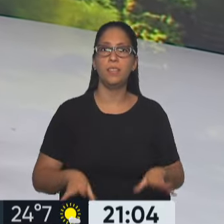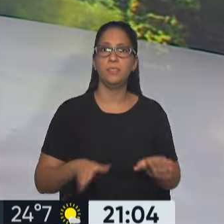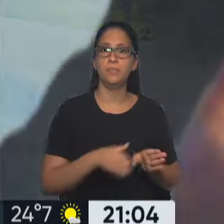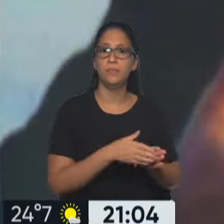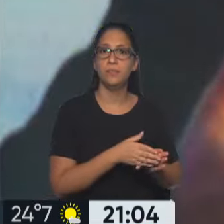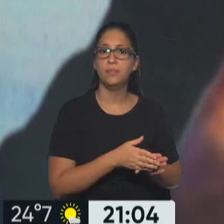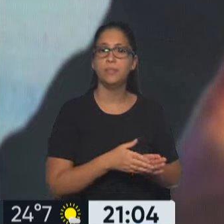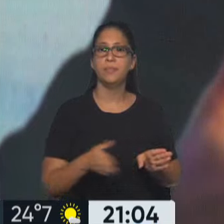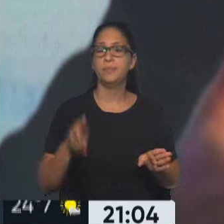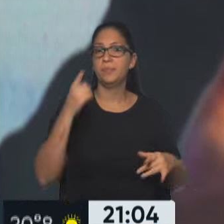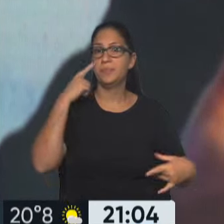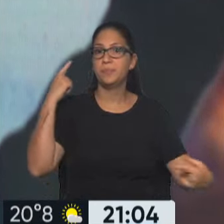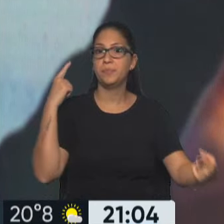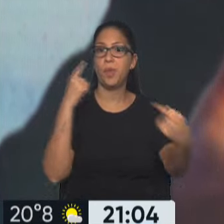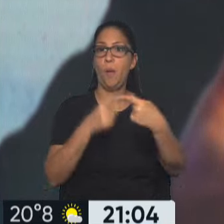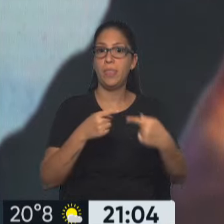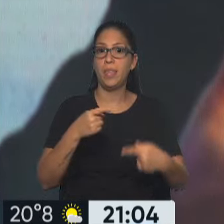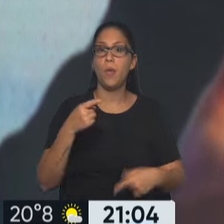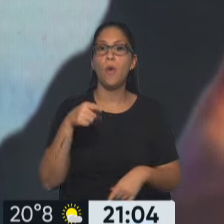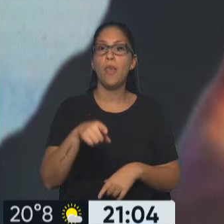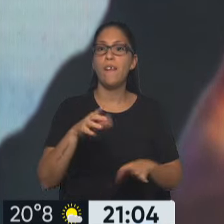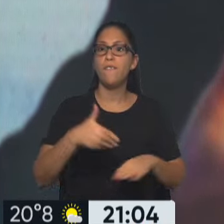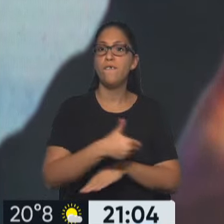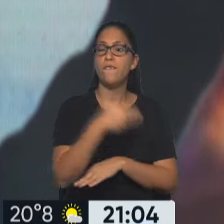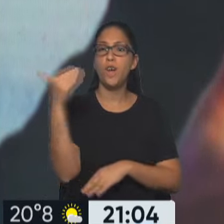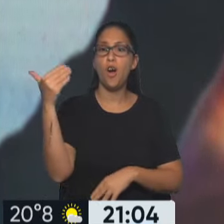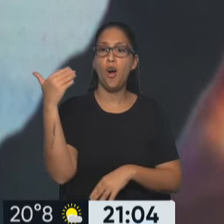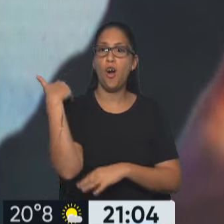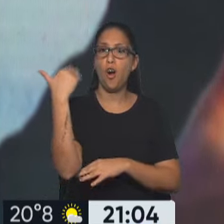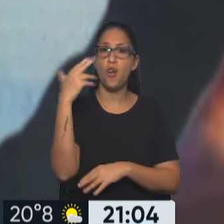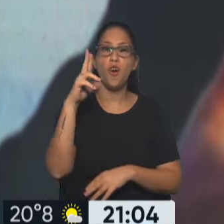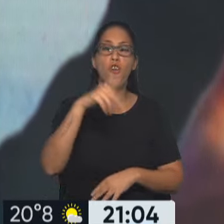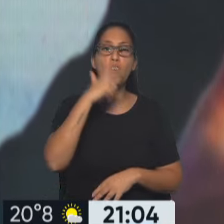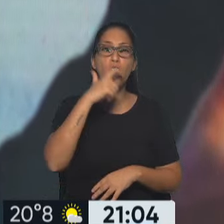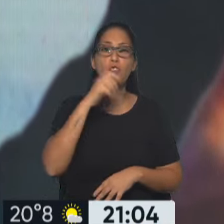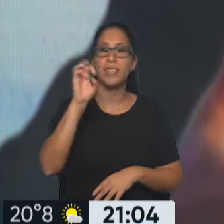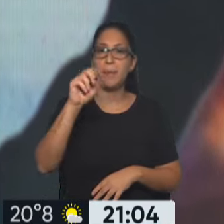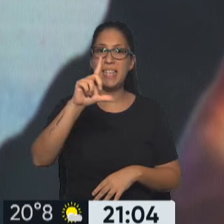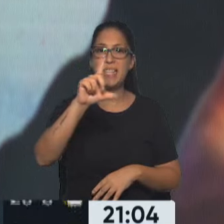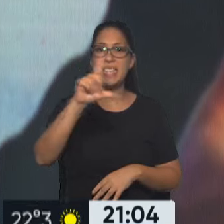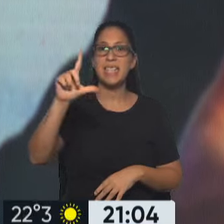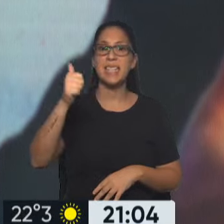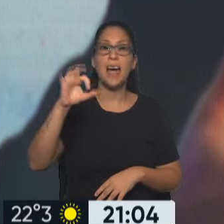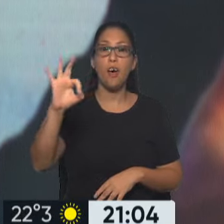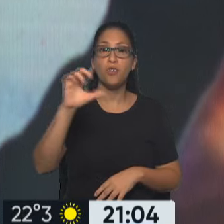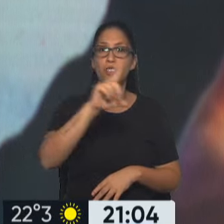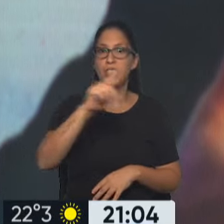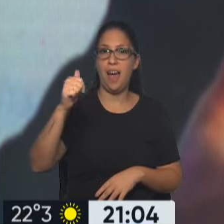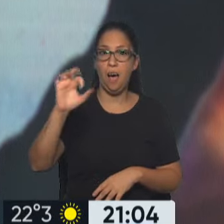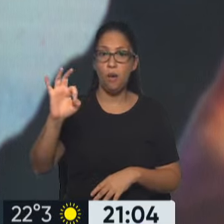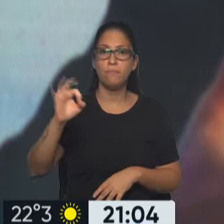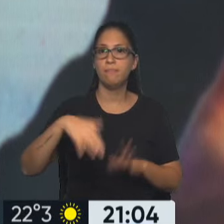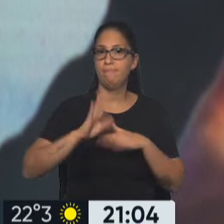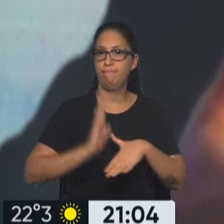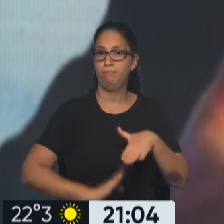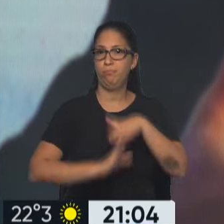exclusivo del Foro Rojo, se llama el Foro Yao Yao, en el cual se reúnen los principales CEOs